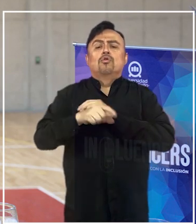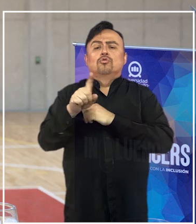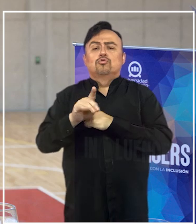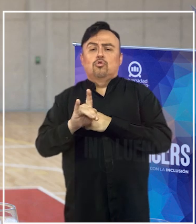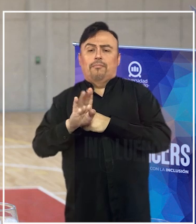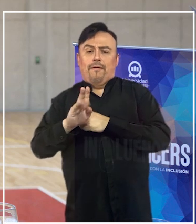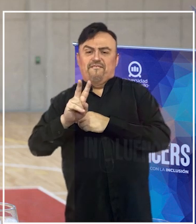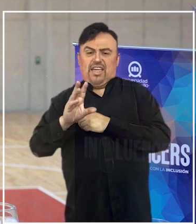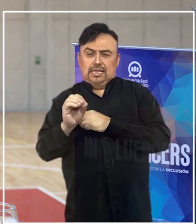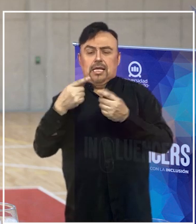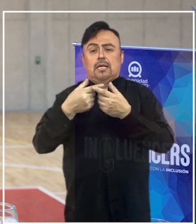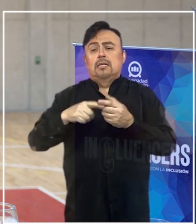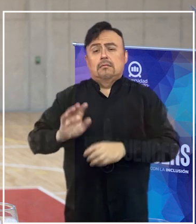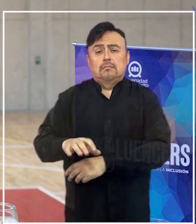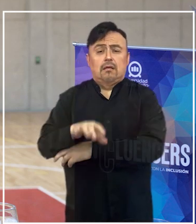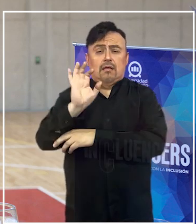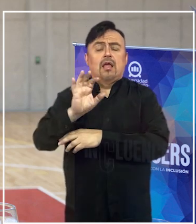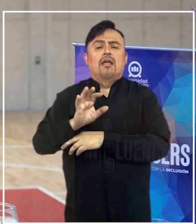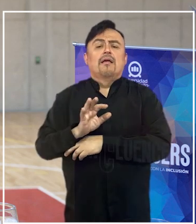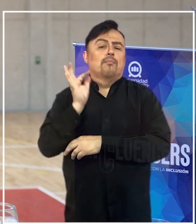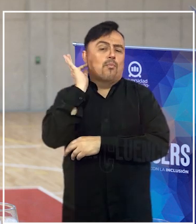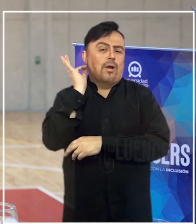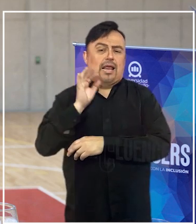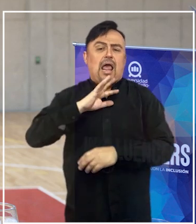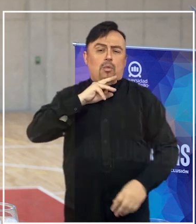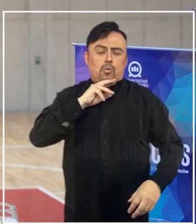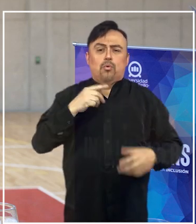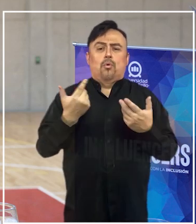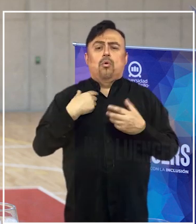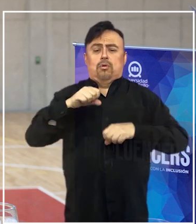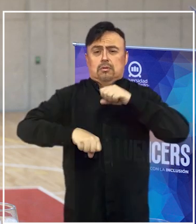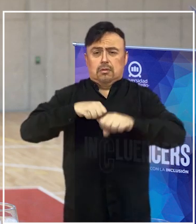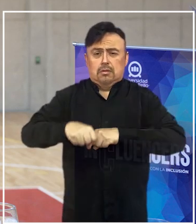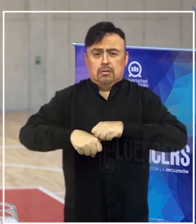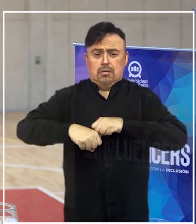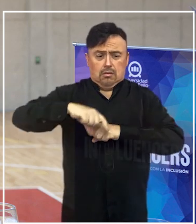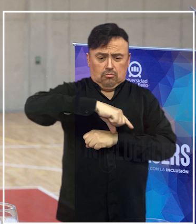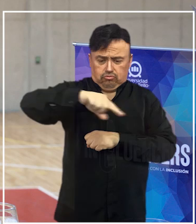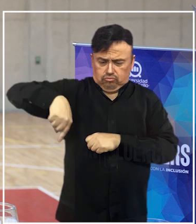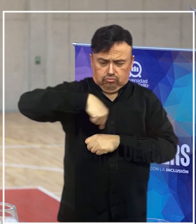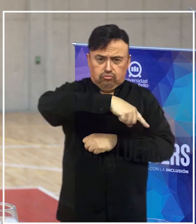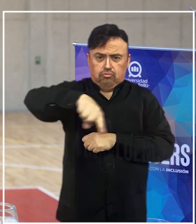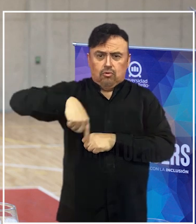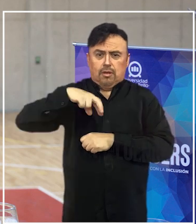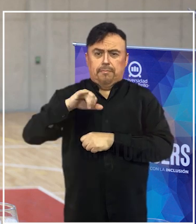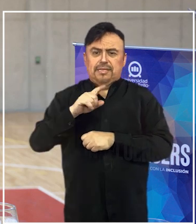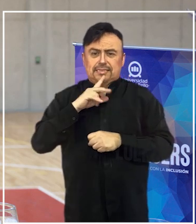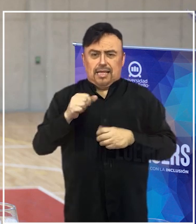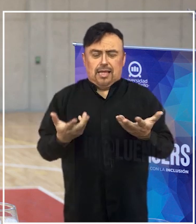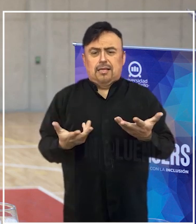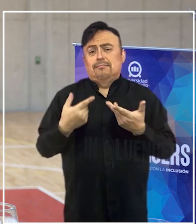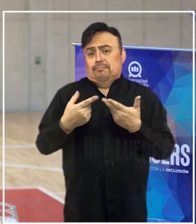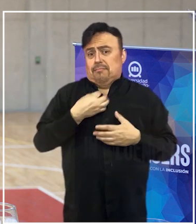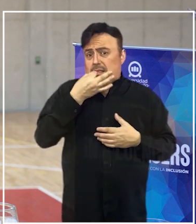Básquetbol, Femenino-Adulto, de Ciclismo-Pista. Y digo eso con